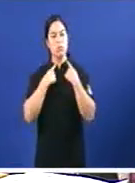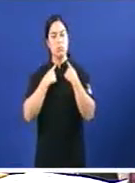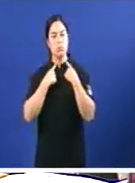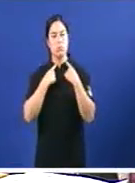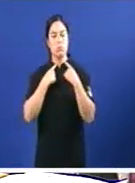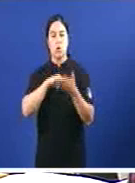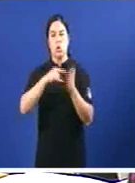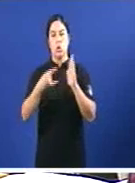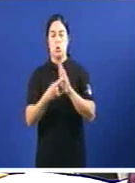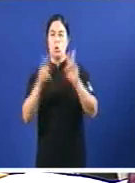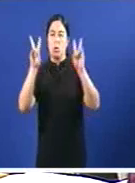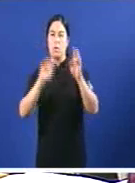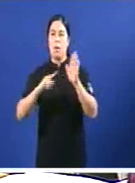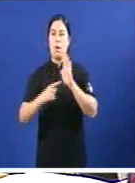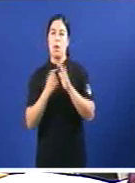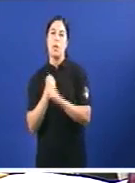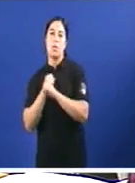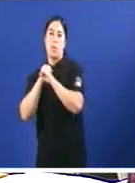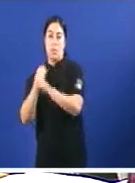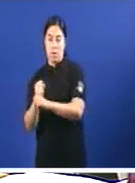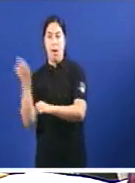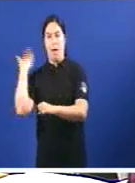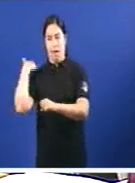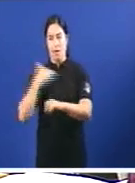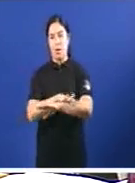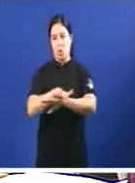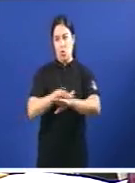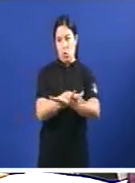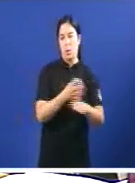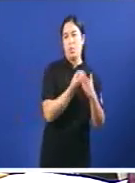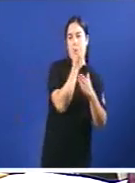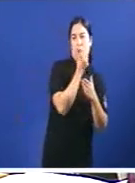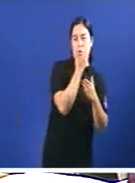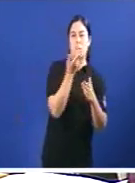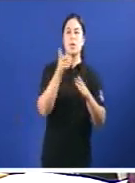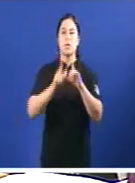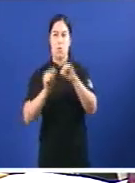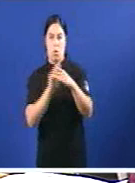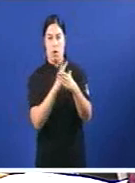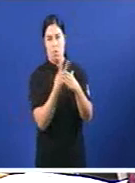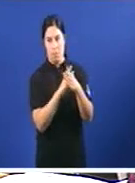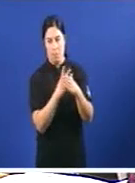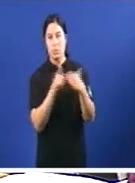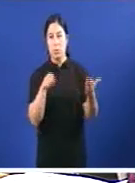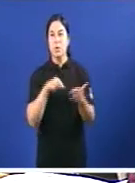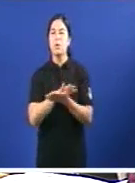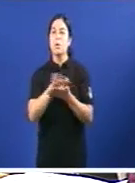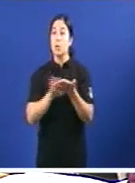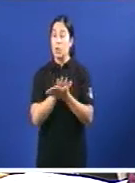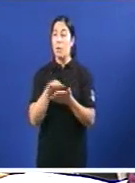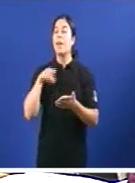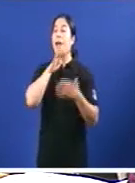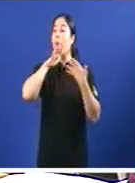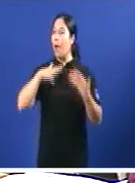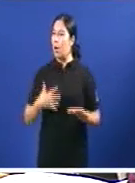gobernaban o Partido Socialista e o bloque no noso país Eu voulle falar agora mesmo de que vostede, de que goberna,